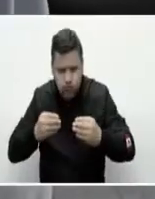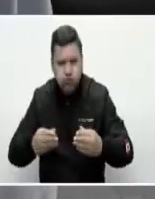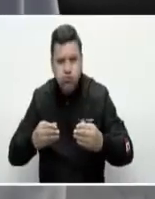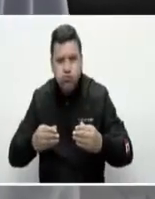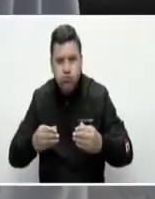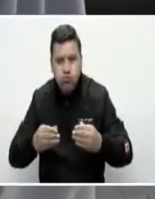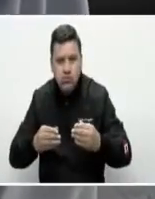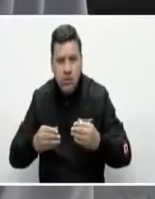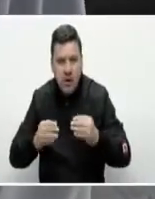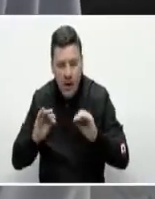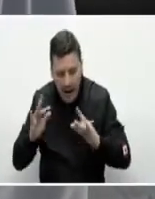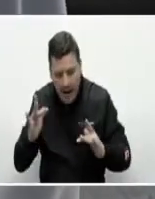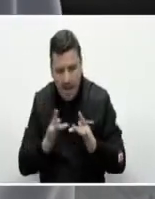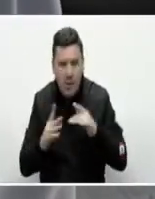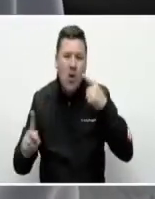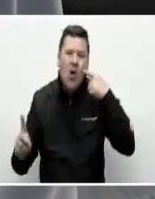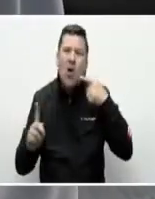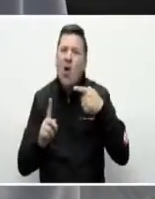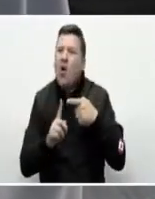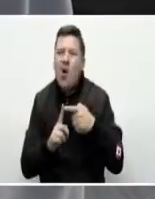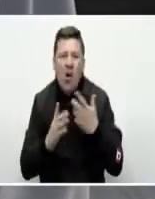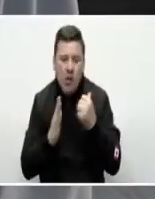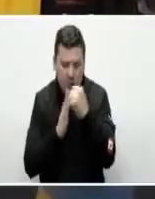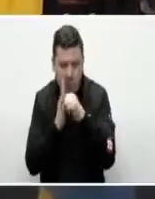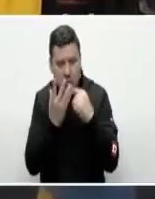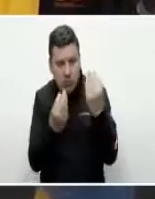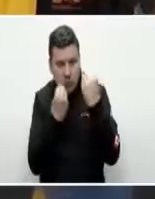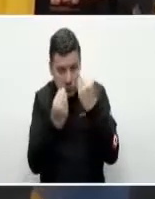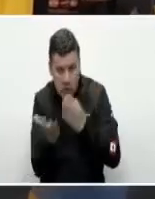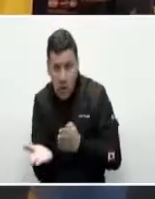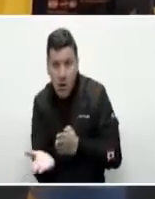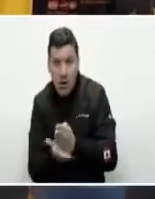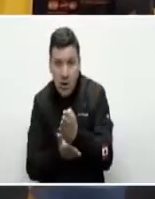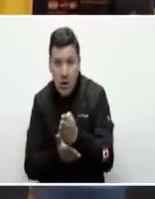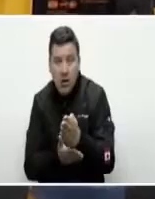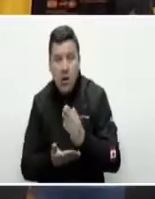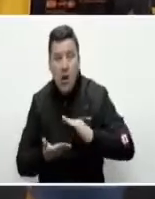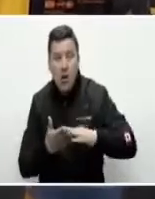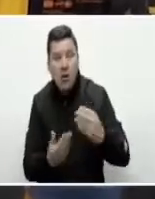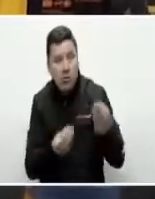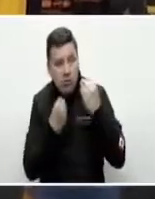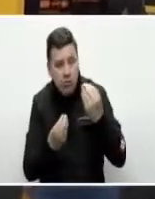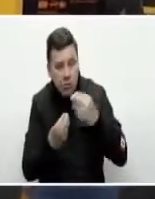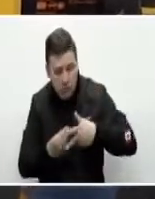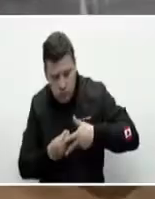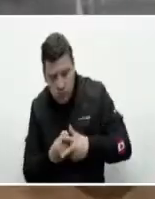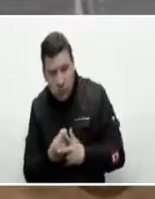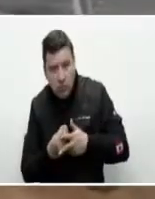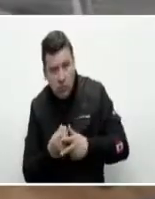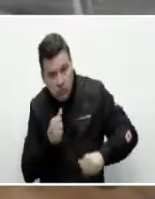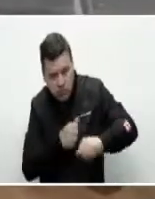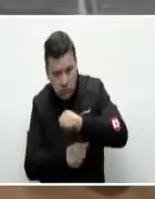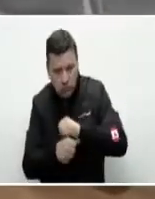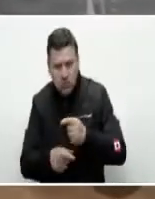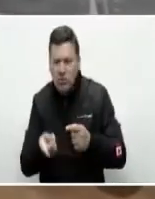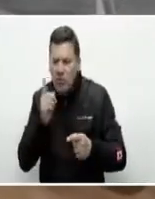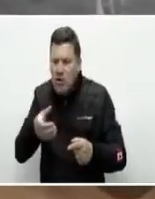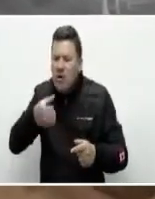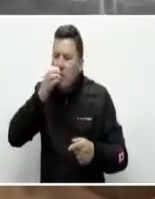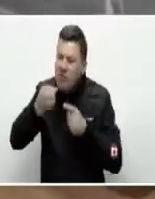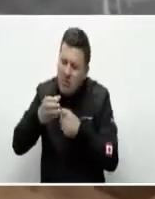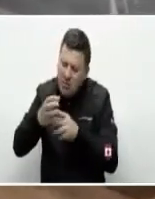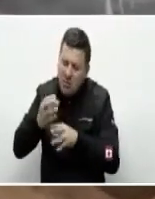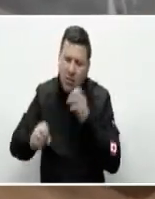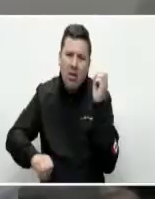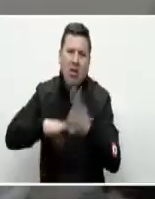extrusión de perfiles. El objetivo de este programa de formación titulada es brindarle a la comunidad una herramienta para convertir las botellas y bolsas plásticas